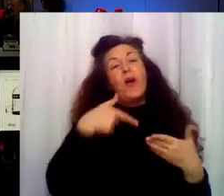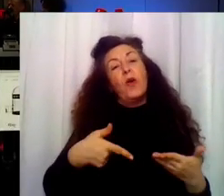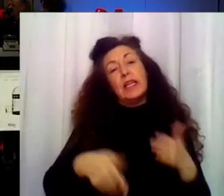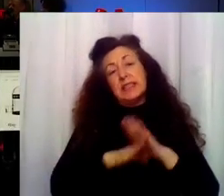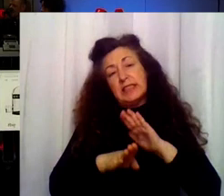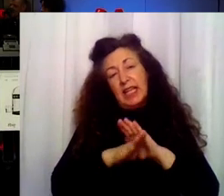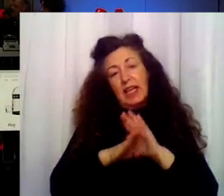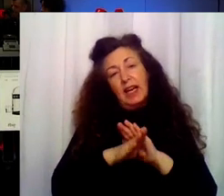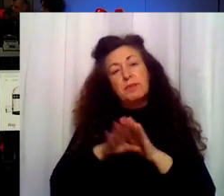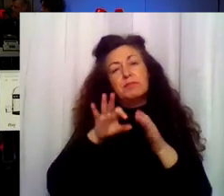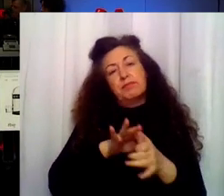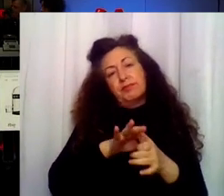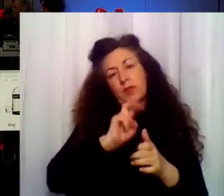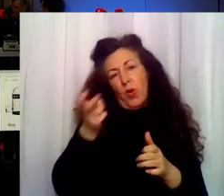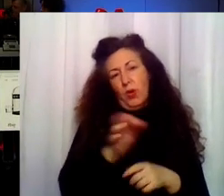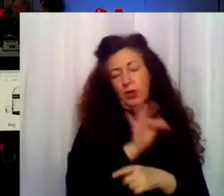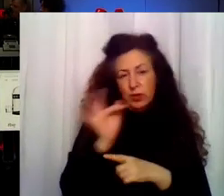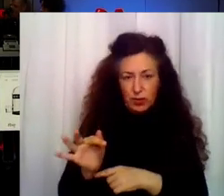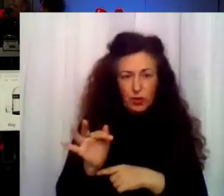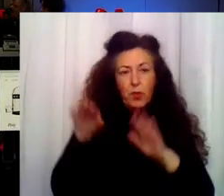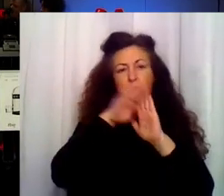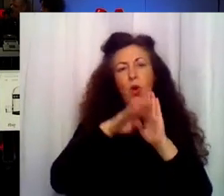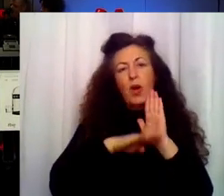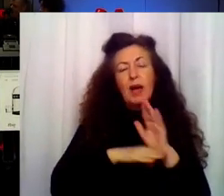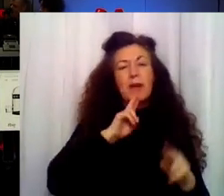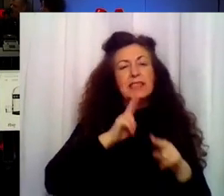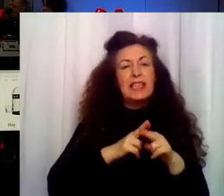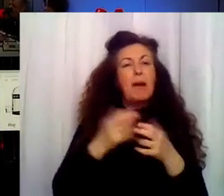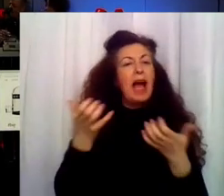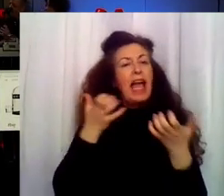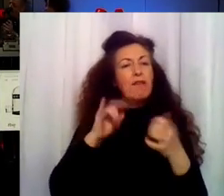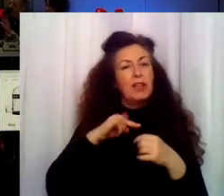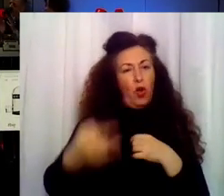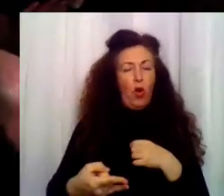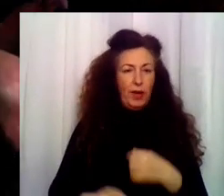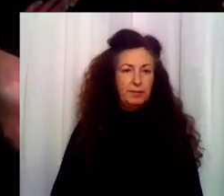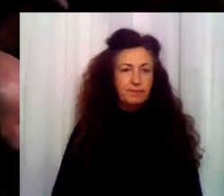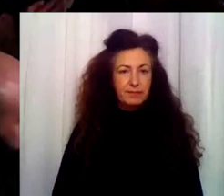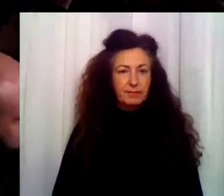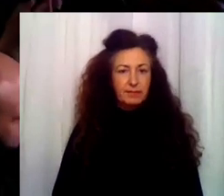noche conectados con Laura Barrachina y su efecto Doppler. Gracias. Gracias.